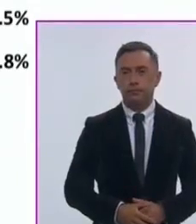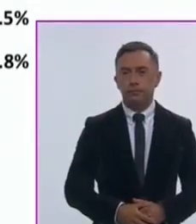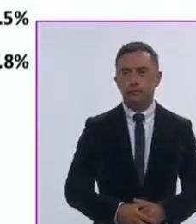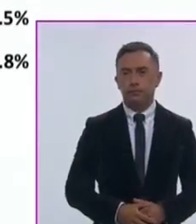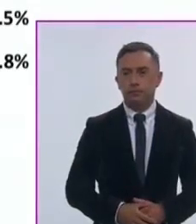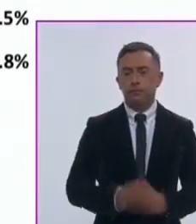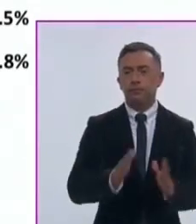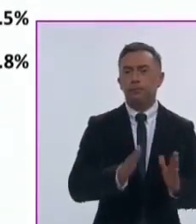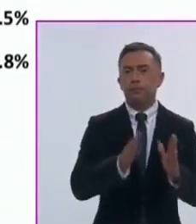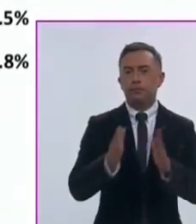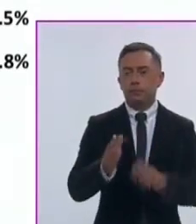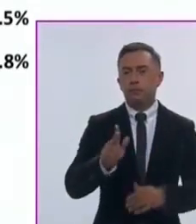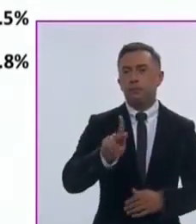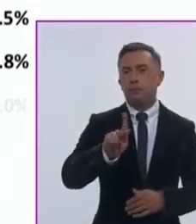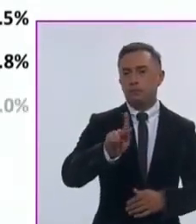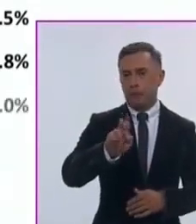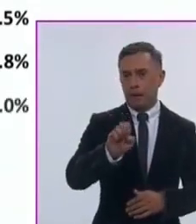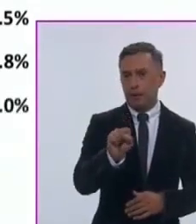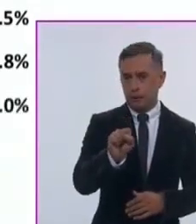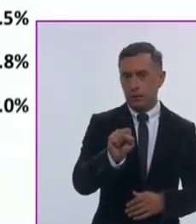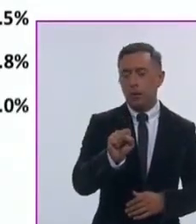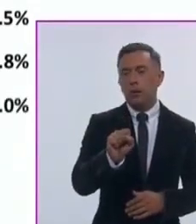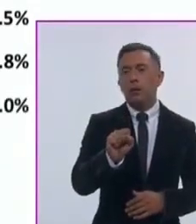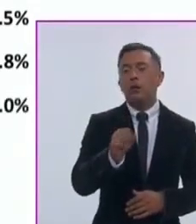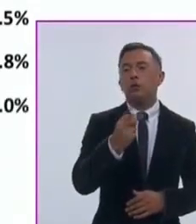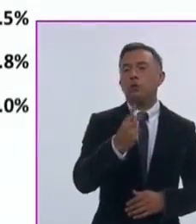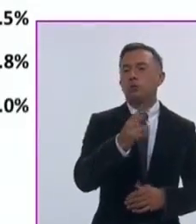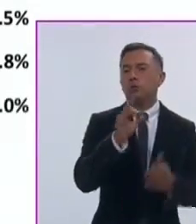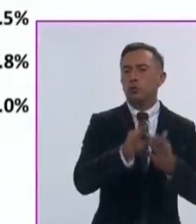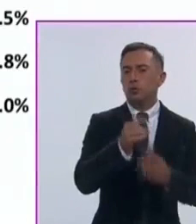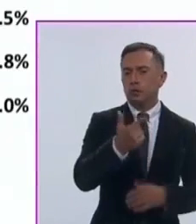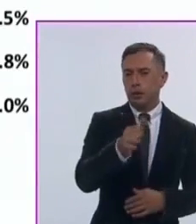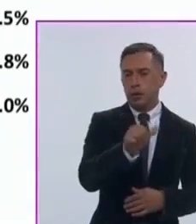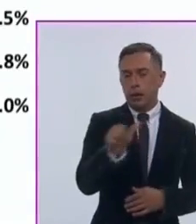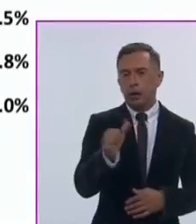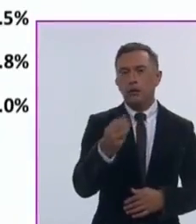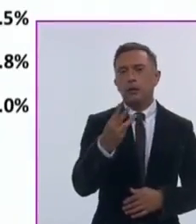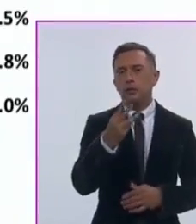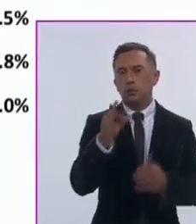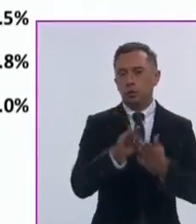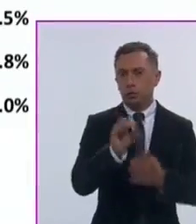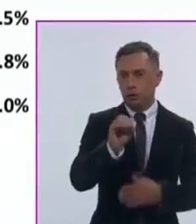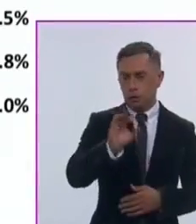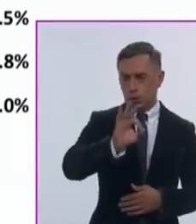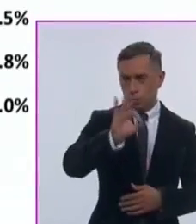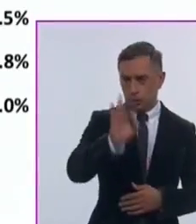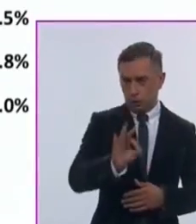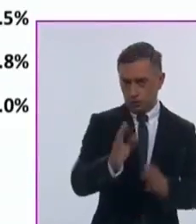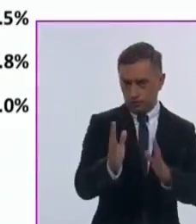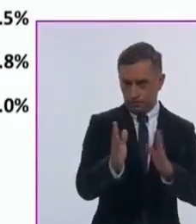Partido Encuentro Solidario, entre 2.7 y 3.0 por ciento.